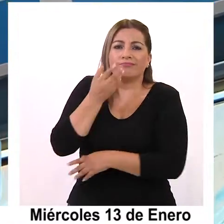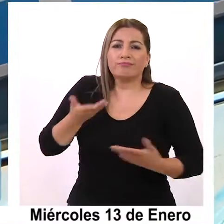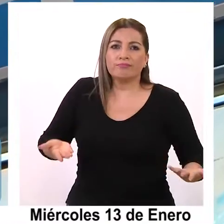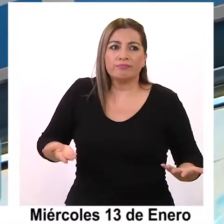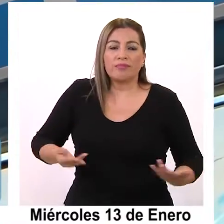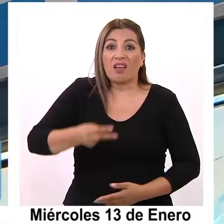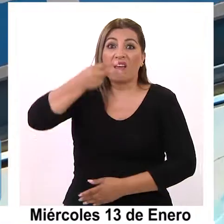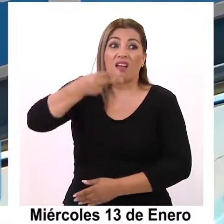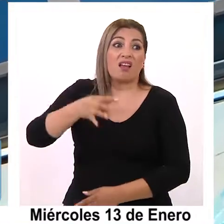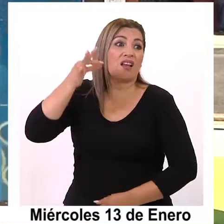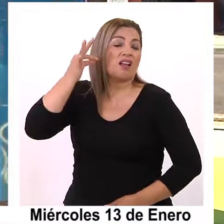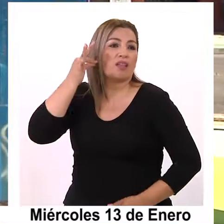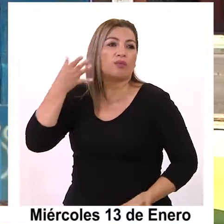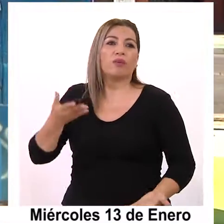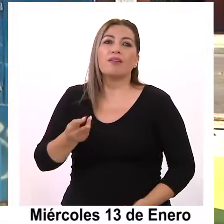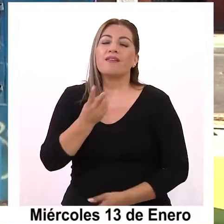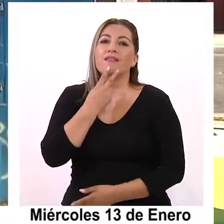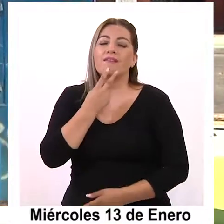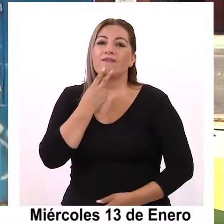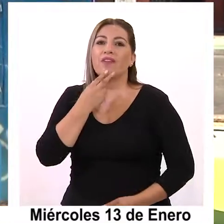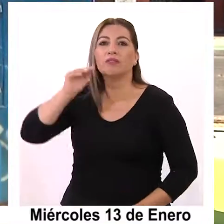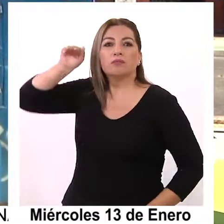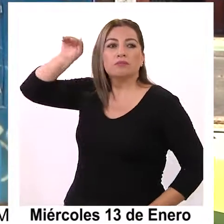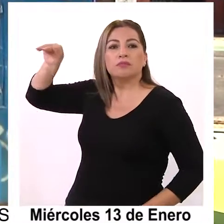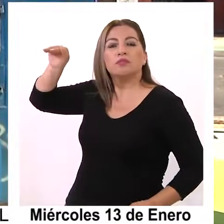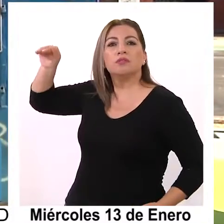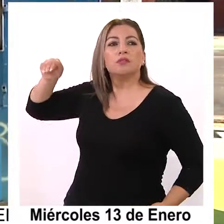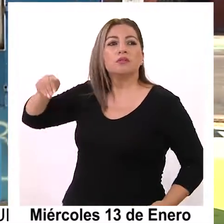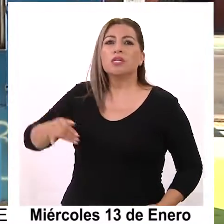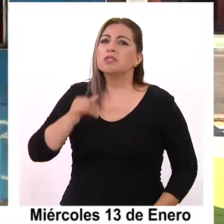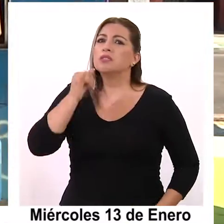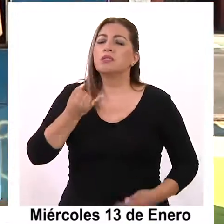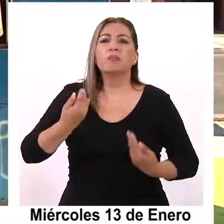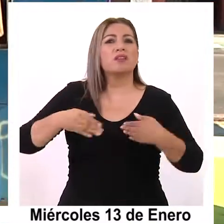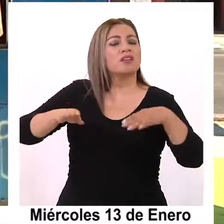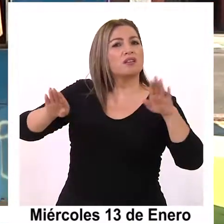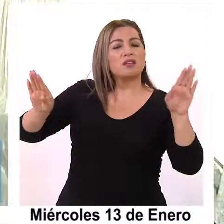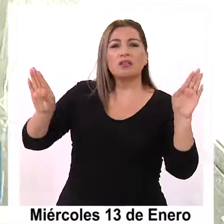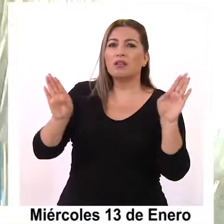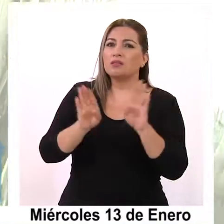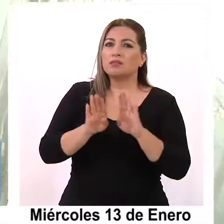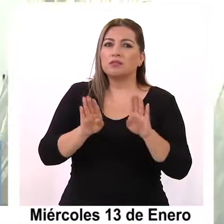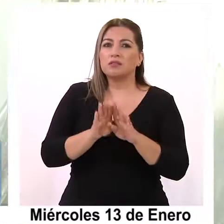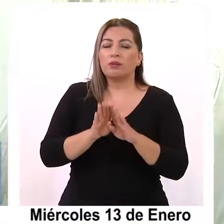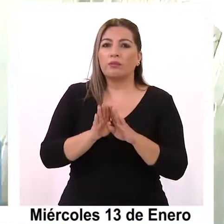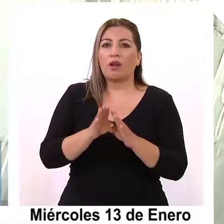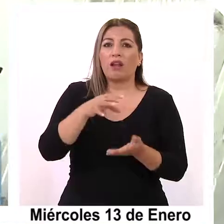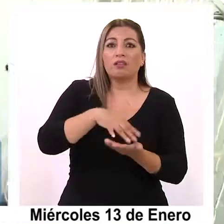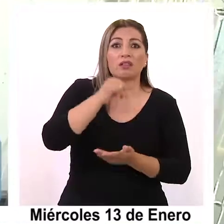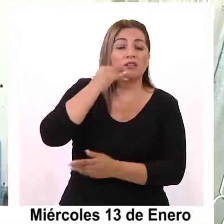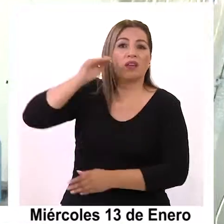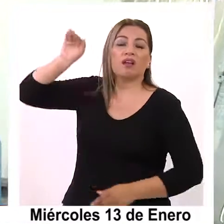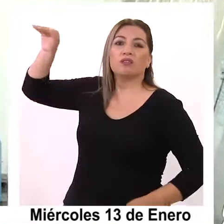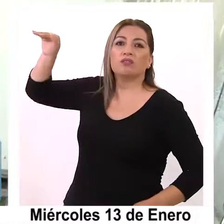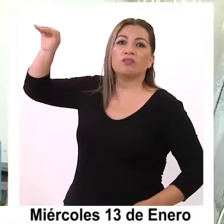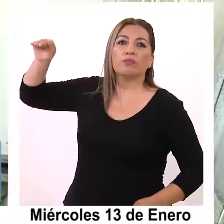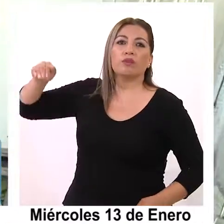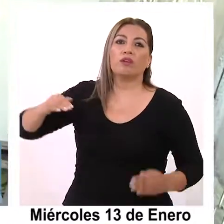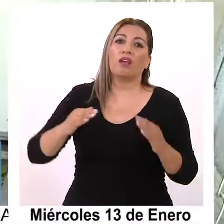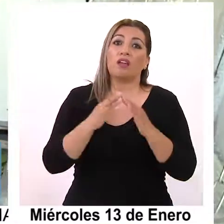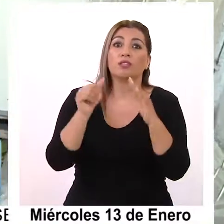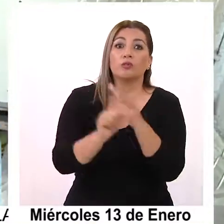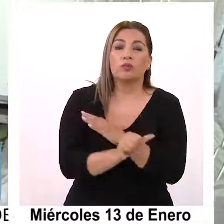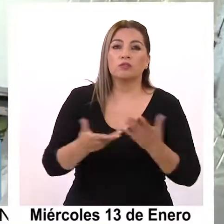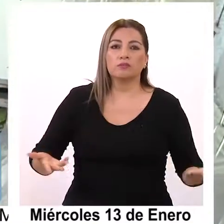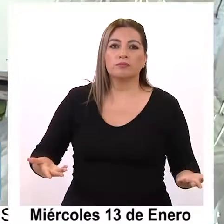Su dueña, quien vive en la comuna de Alto Hospicio, lo mantenía cerrado de producto de que ambas comunas se encuentran en fase 1,